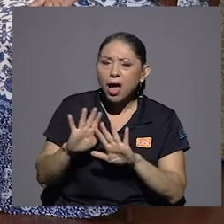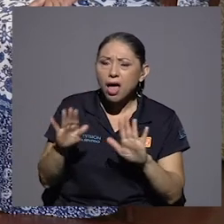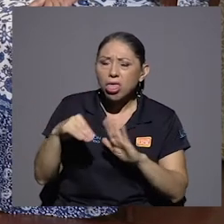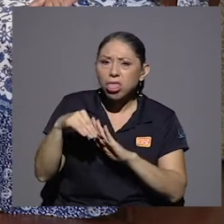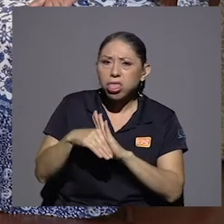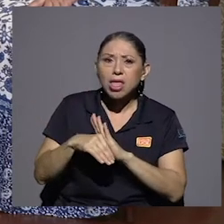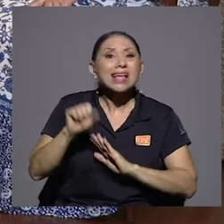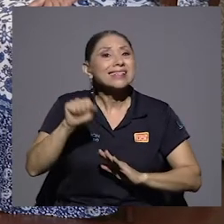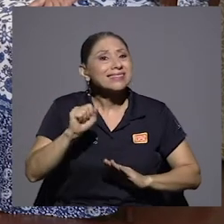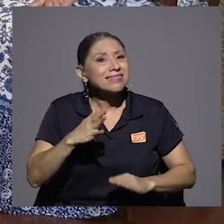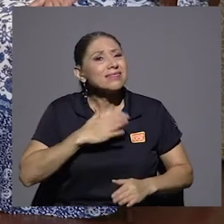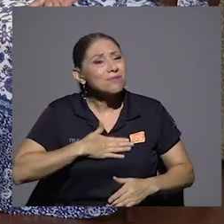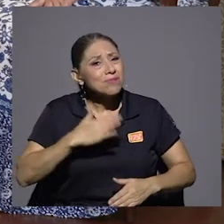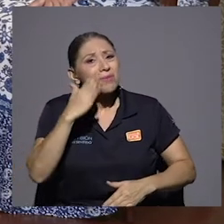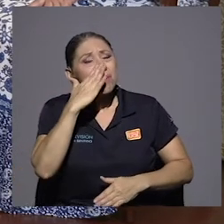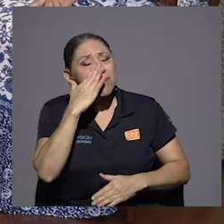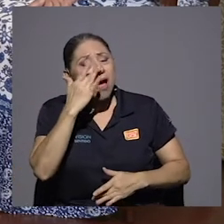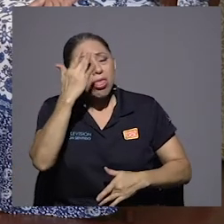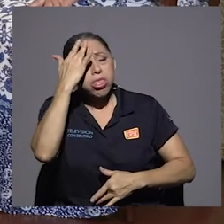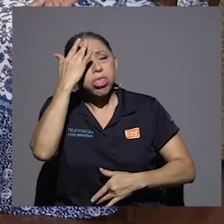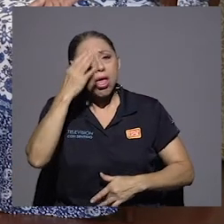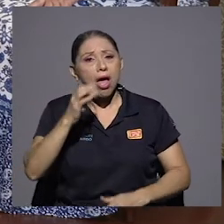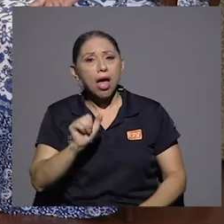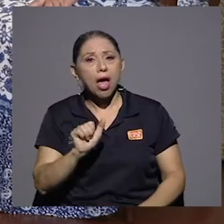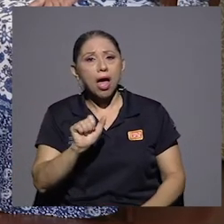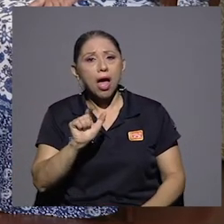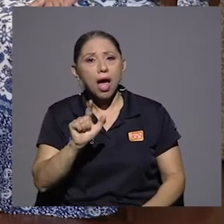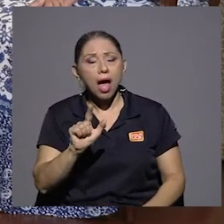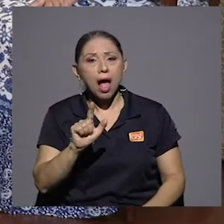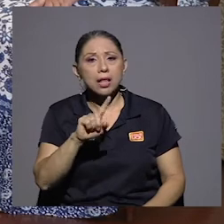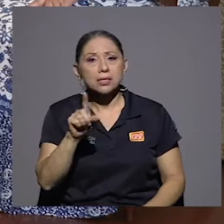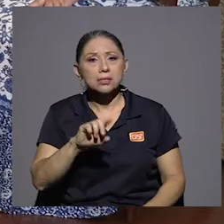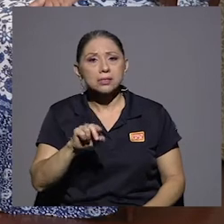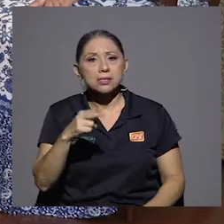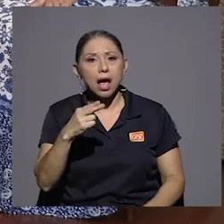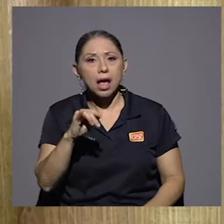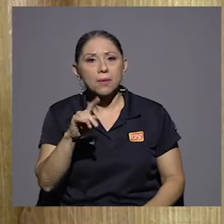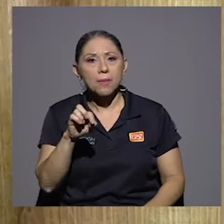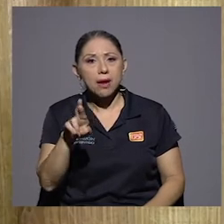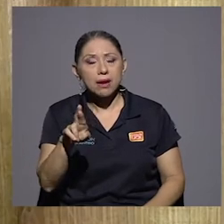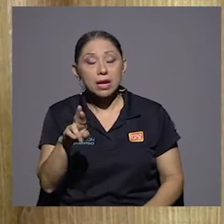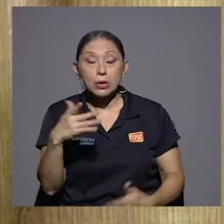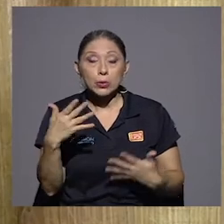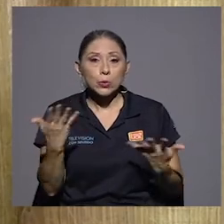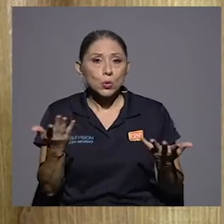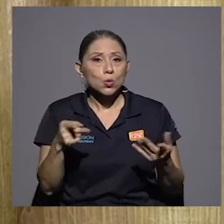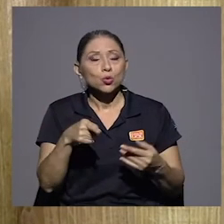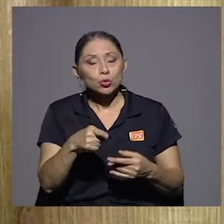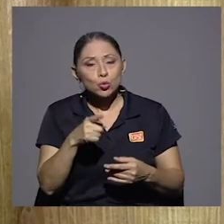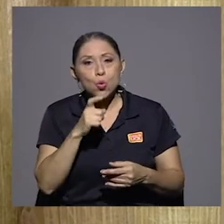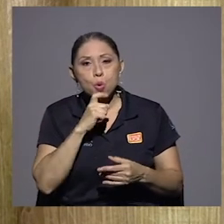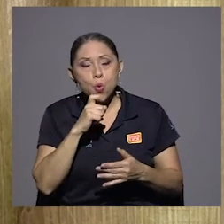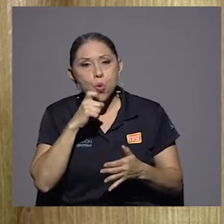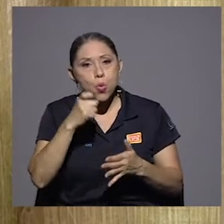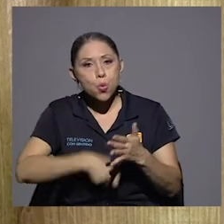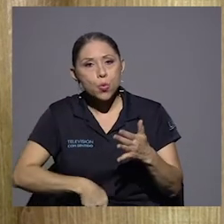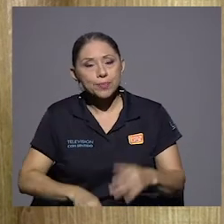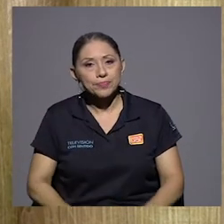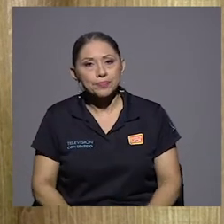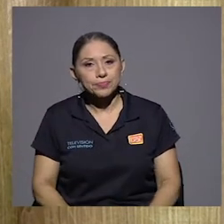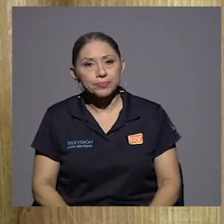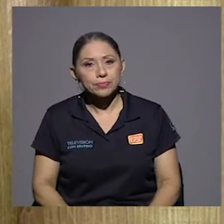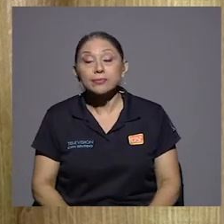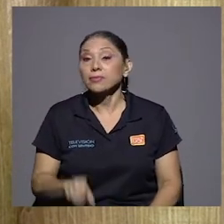entonces imagínese la complicación. Sí, entiendo, entiendo. Hay una anécdota que yo creo que